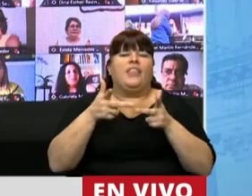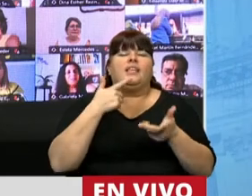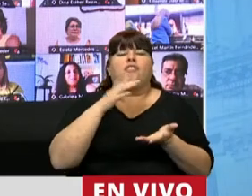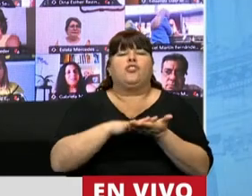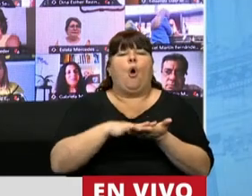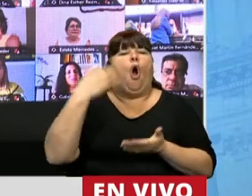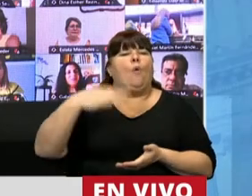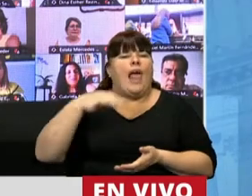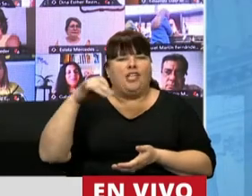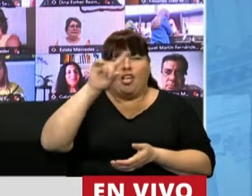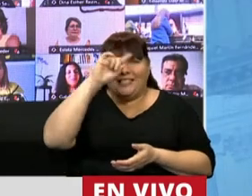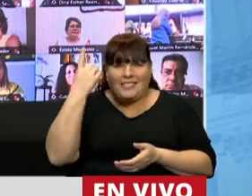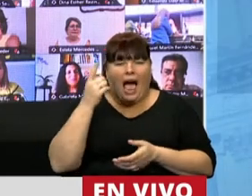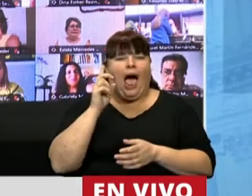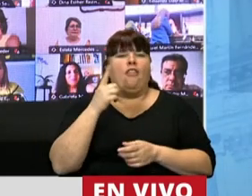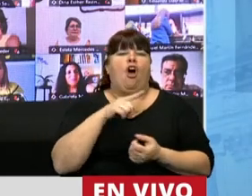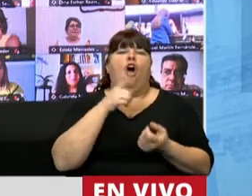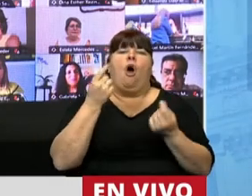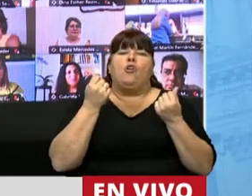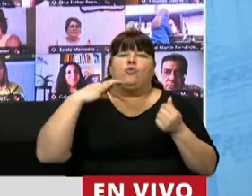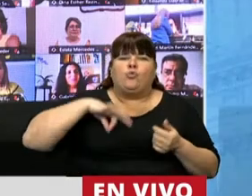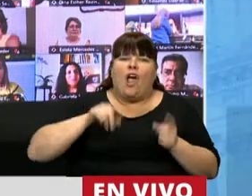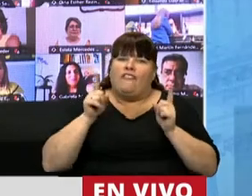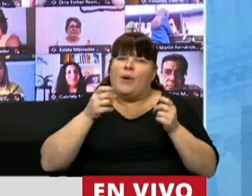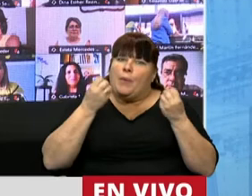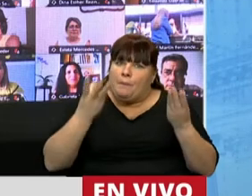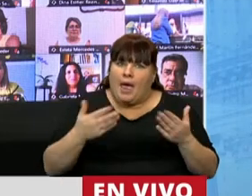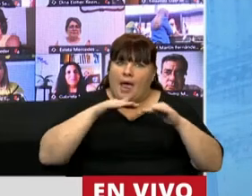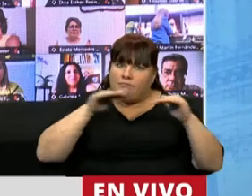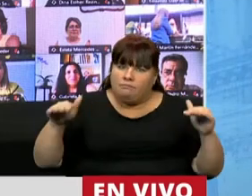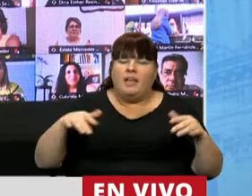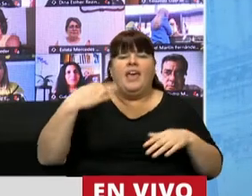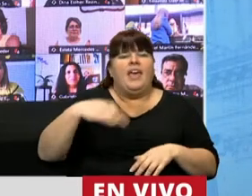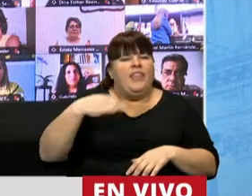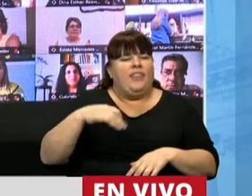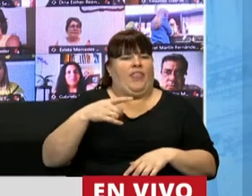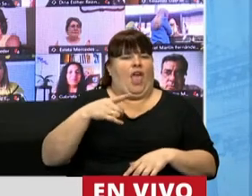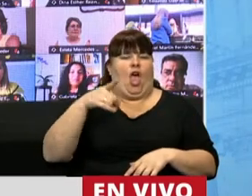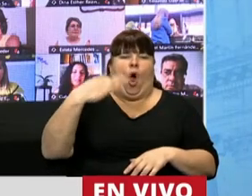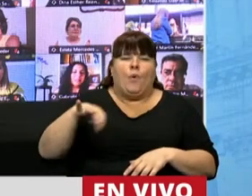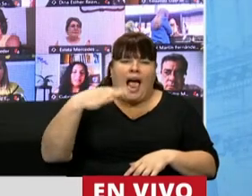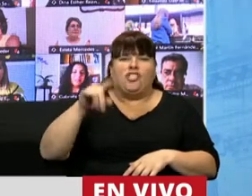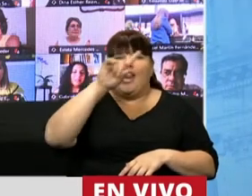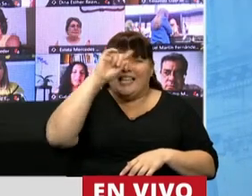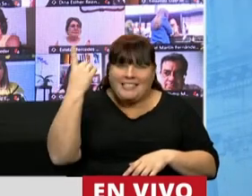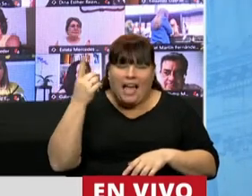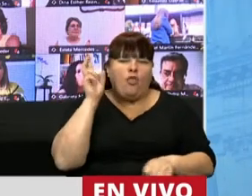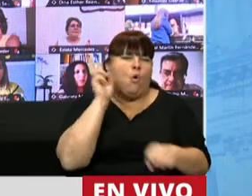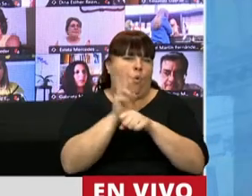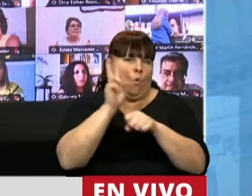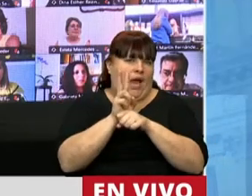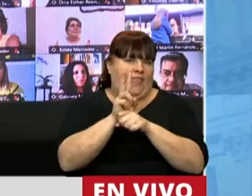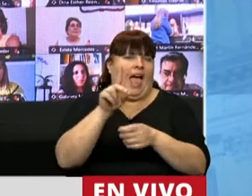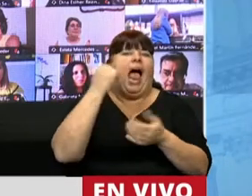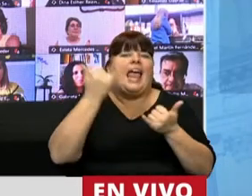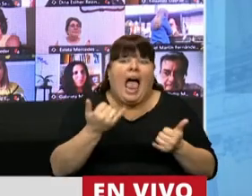de una obligación de los Estados de mantener el poder adquisitivo del salario. Se habla también de la obligación de los Estados de proteger